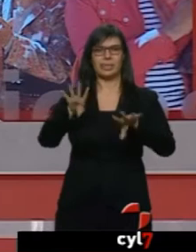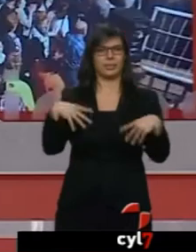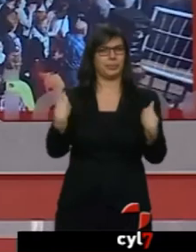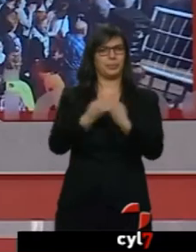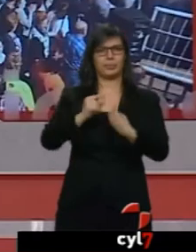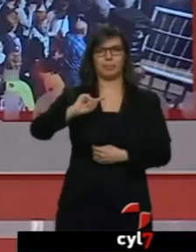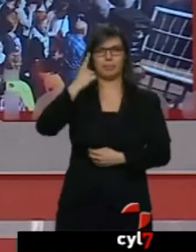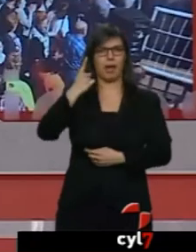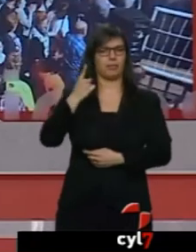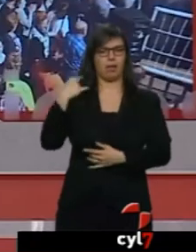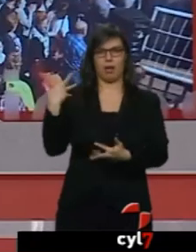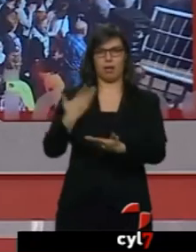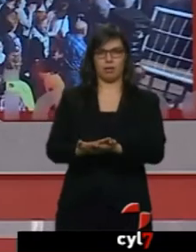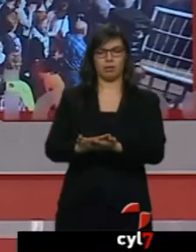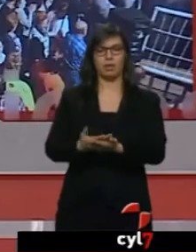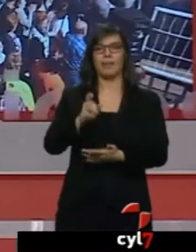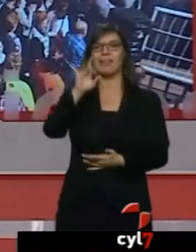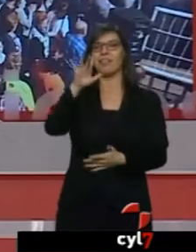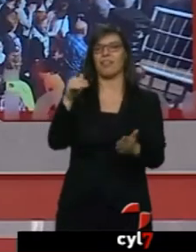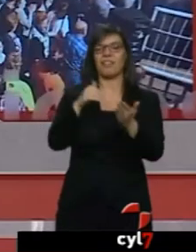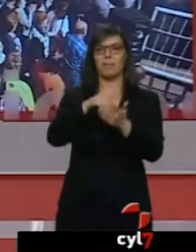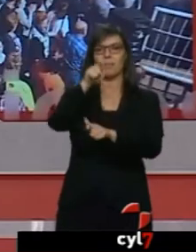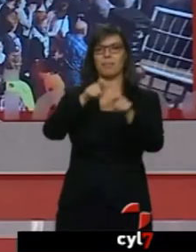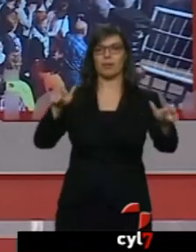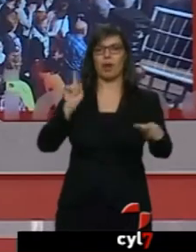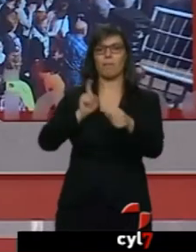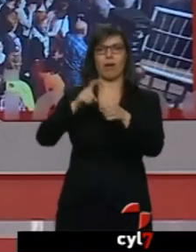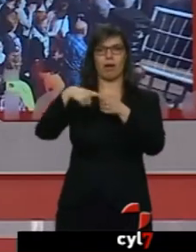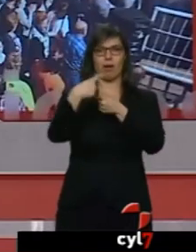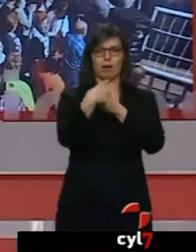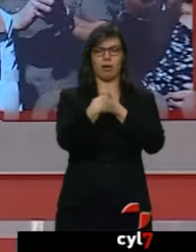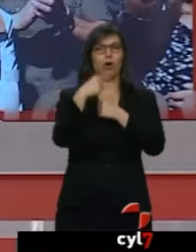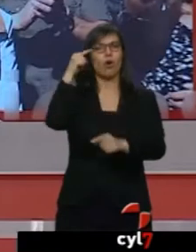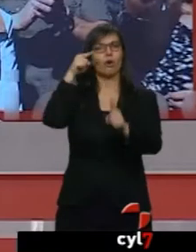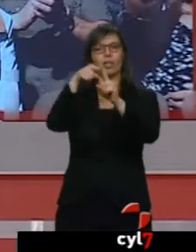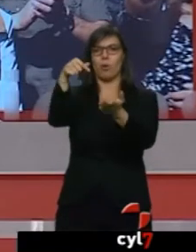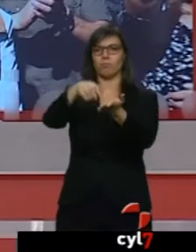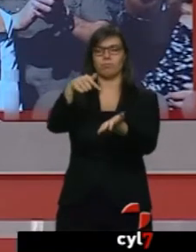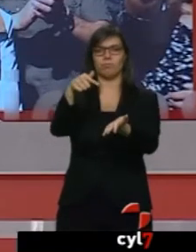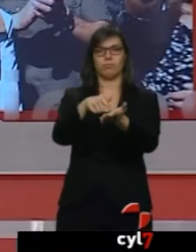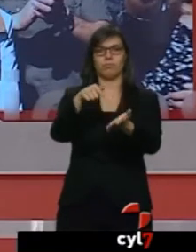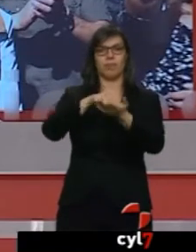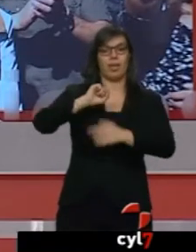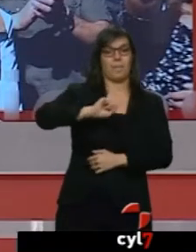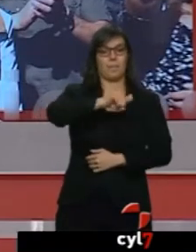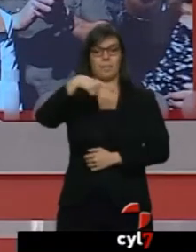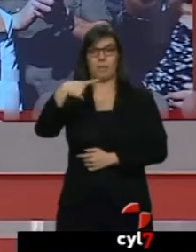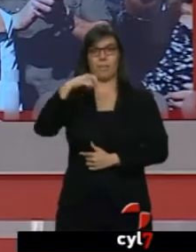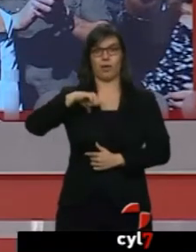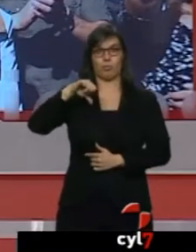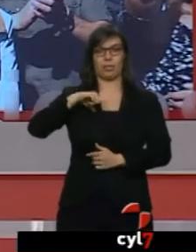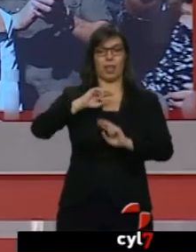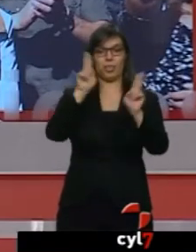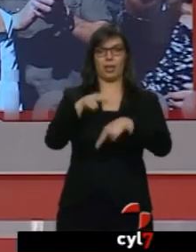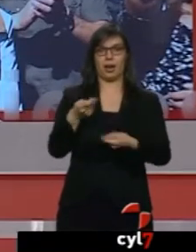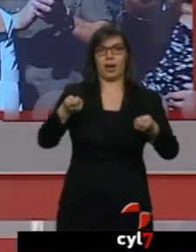hasta ahora. 15.000 personas han participado en ella... ...para reclamar que no se cierre la primera planta del hospital... ...y para pedir